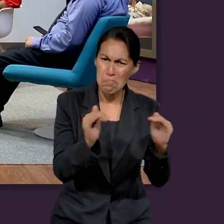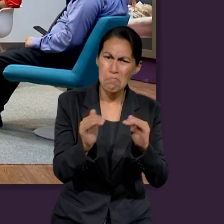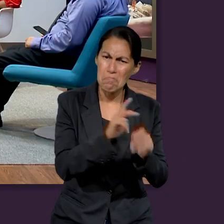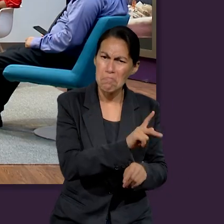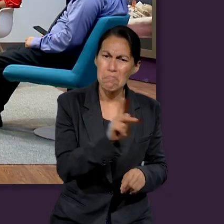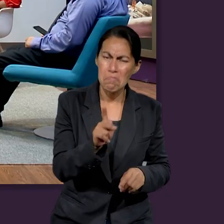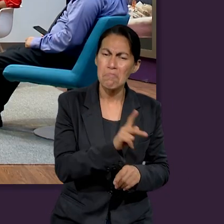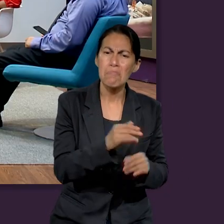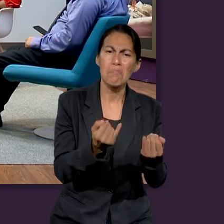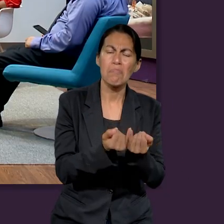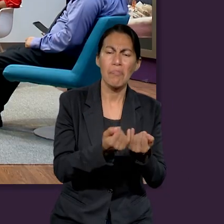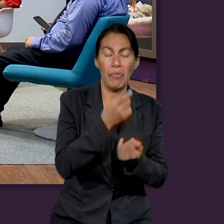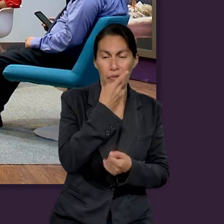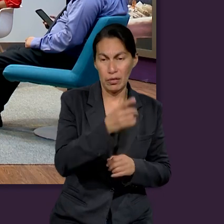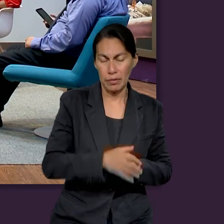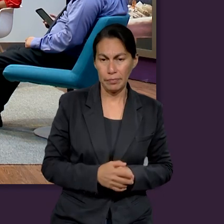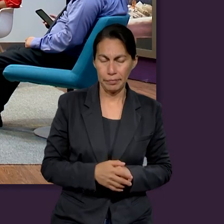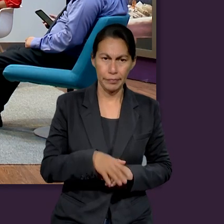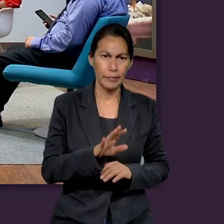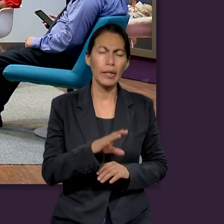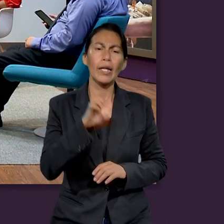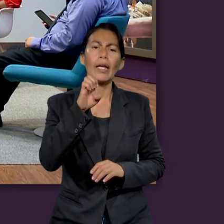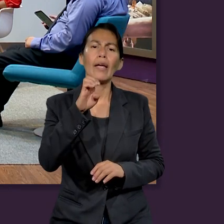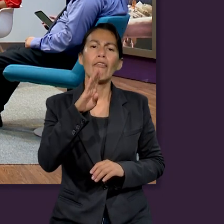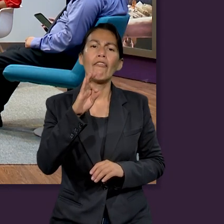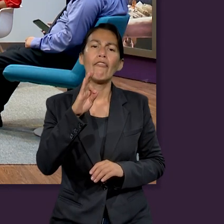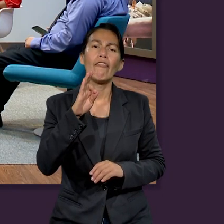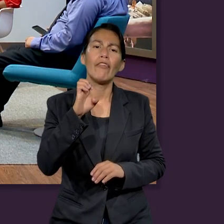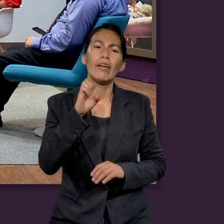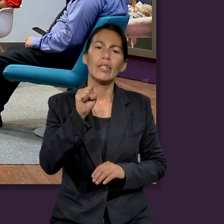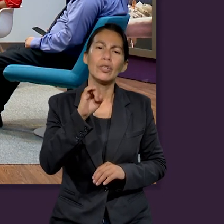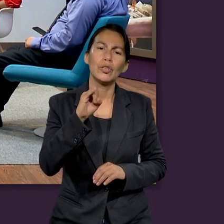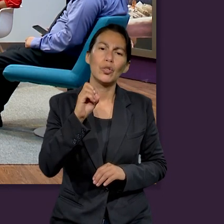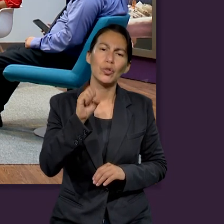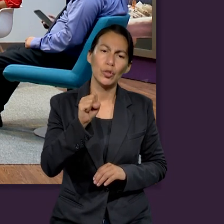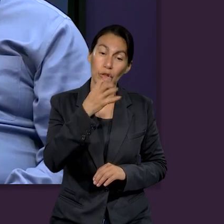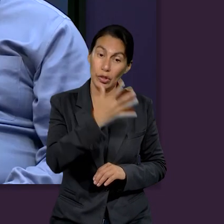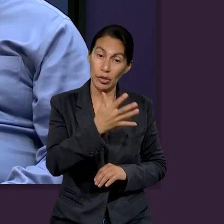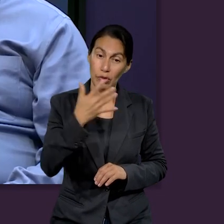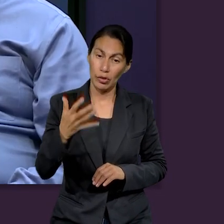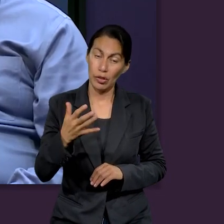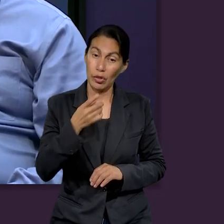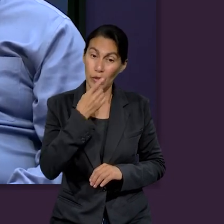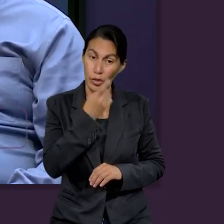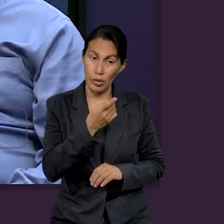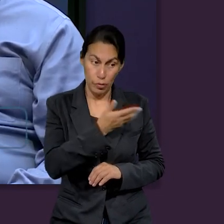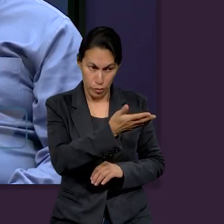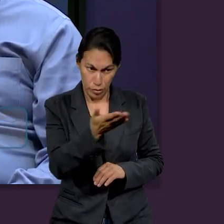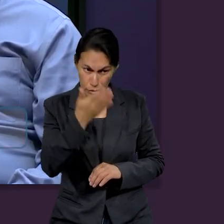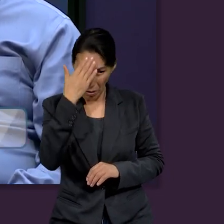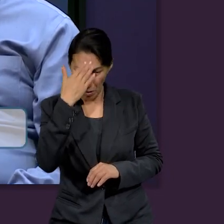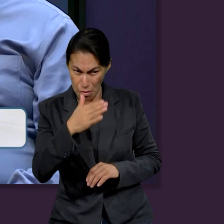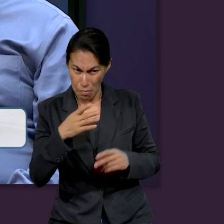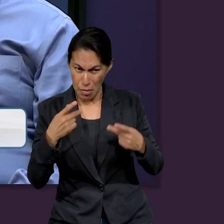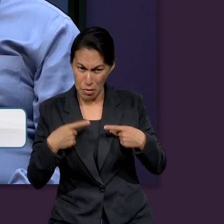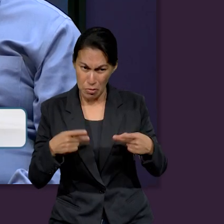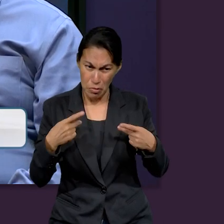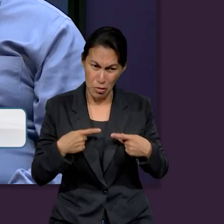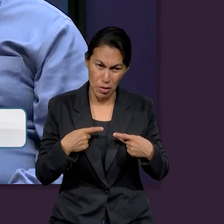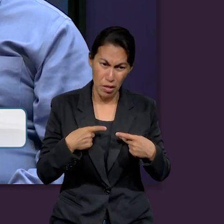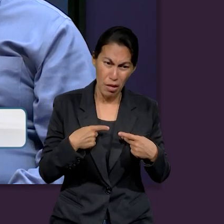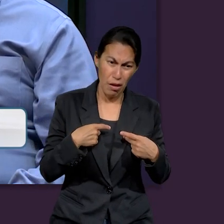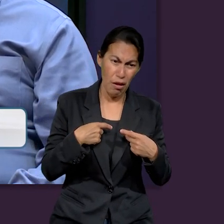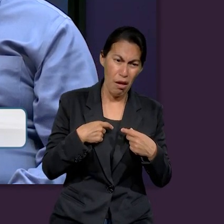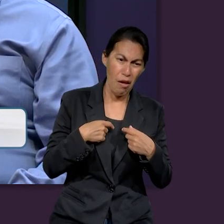gustaría que aquí, Abdel, nos comentaras algo al respecto. Dice, Efesios 5, 5, porque